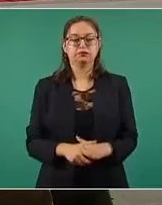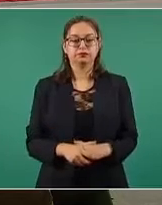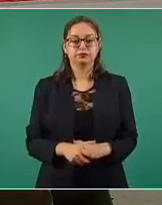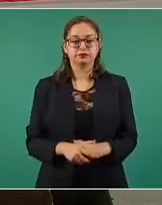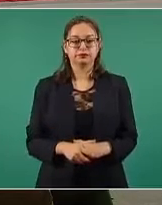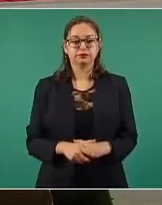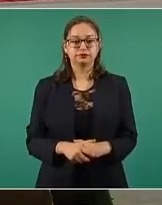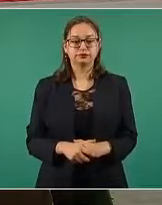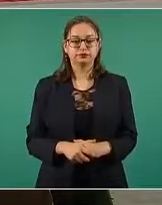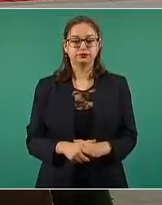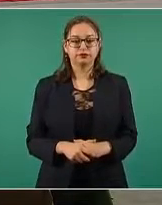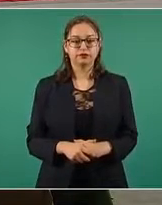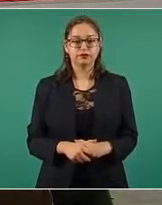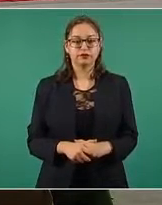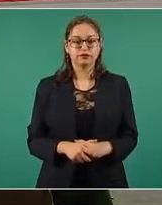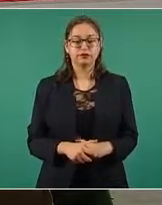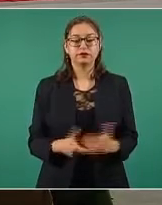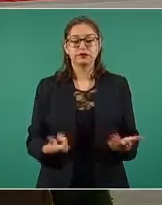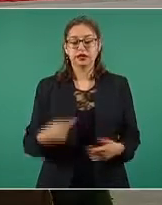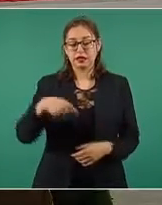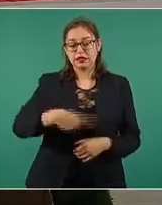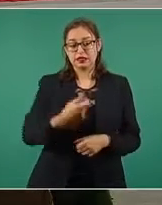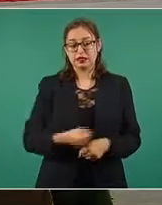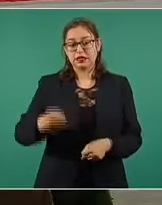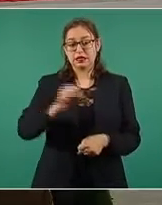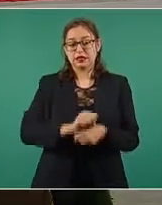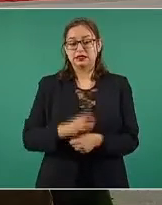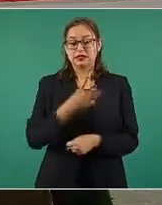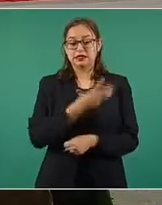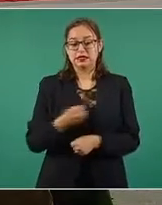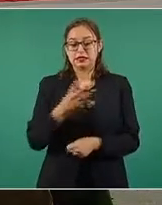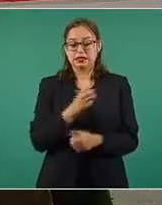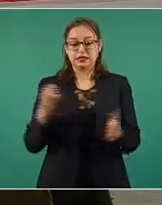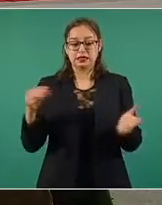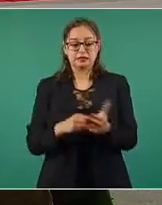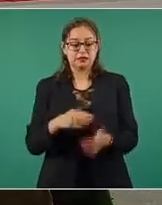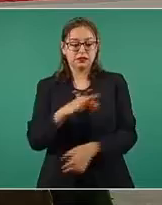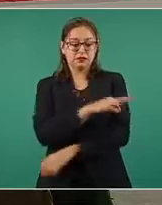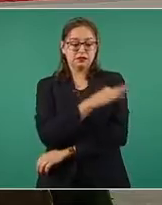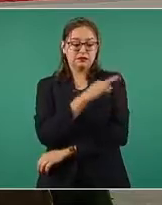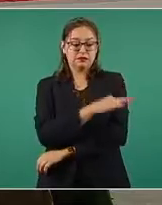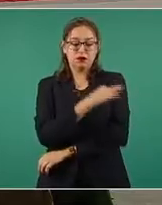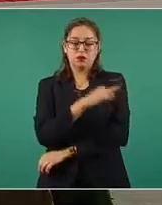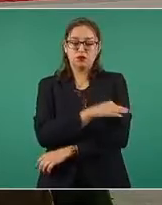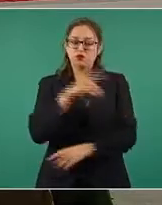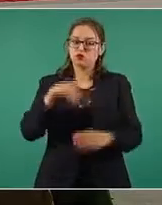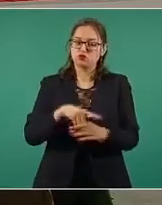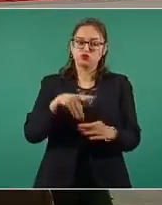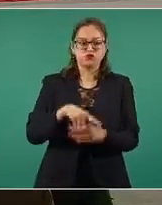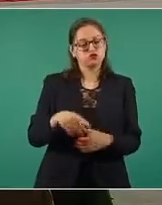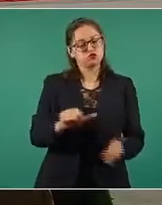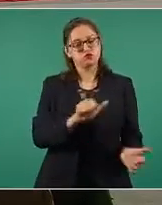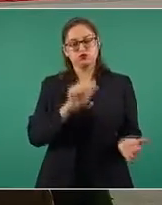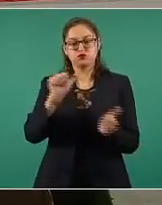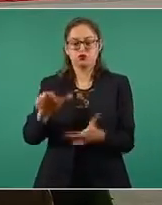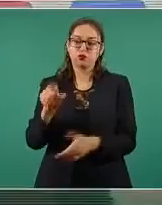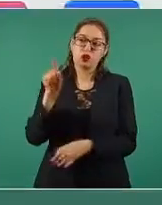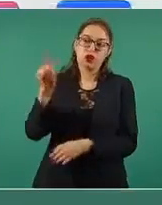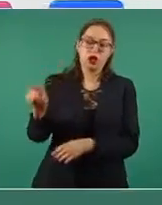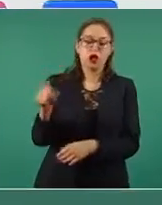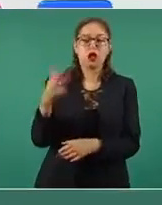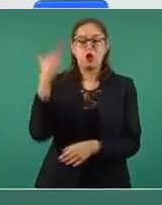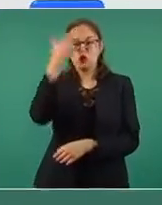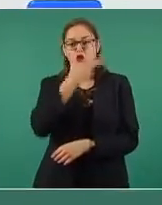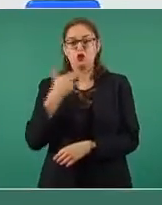Informarles que esta semana enviaremos 300 mil dosis de vacunas a Honduras y Bolivia, que son las segundas